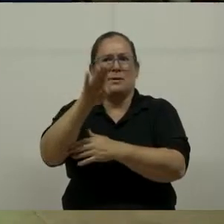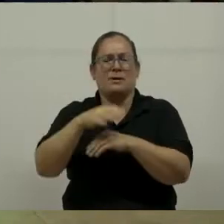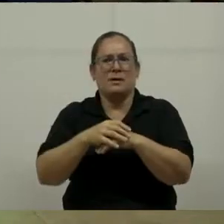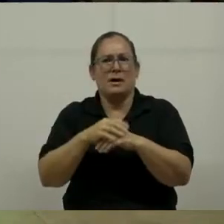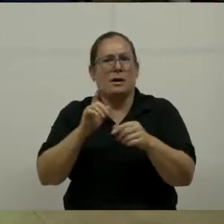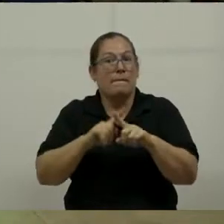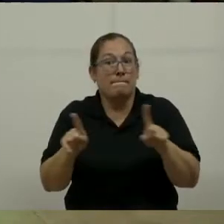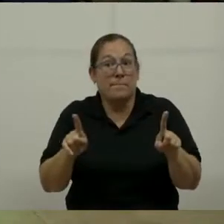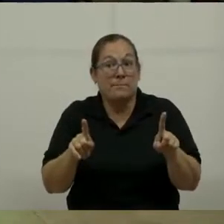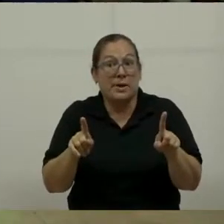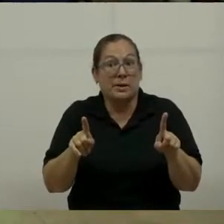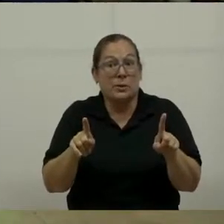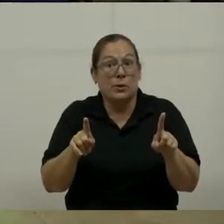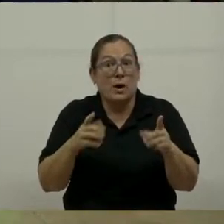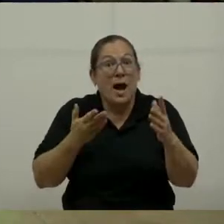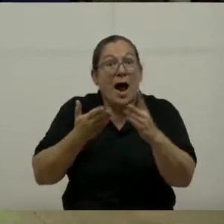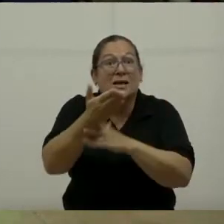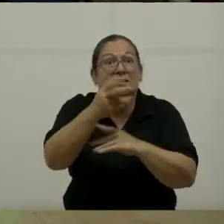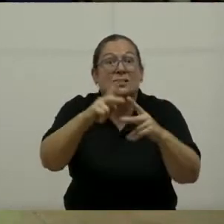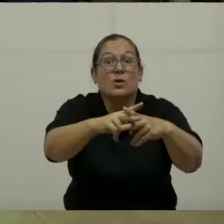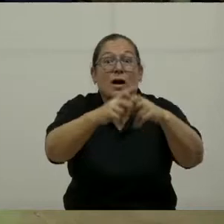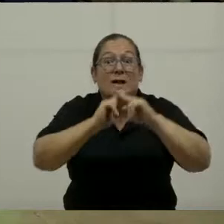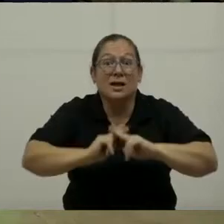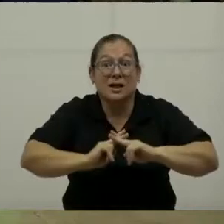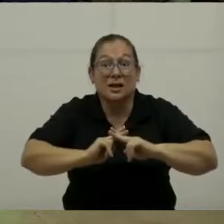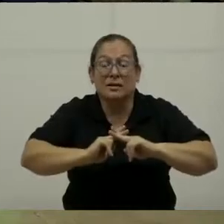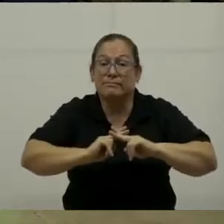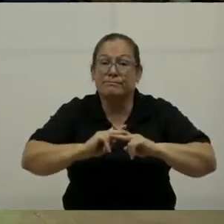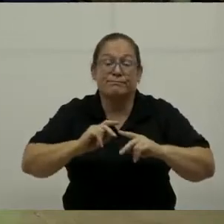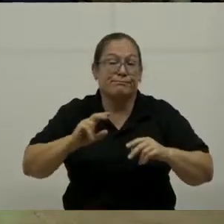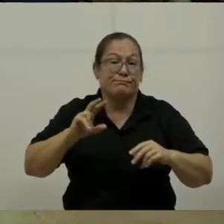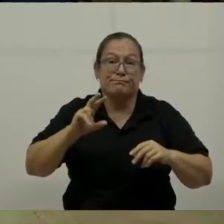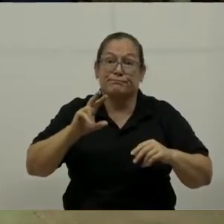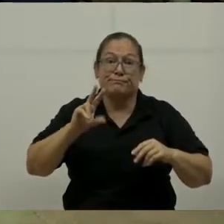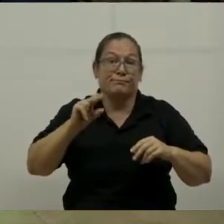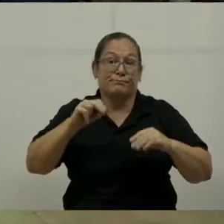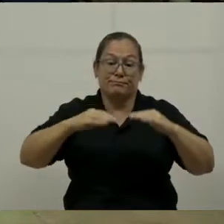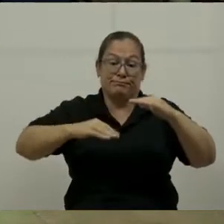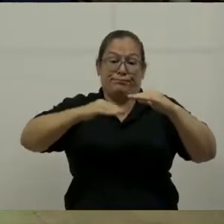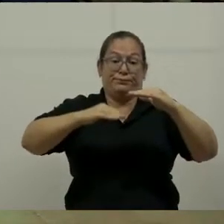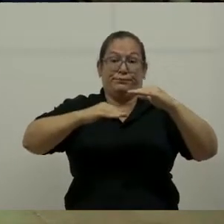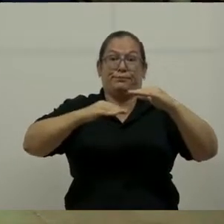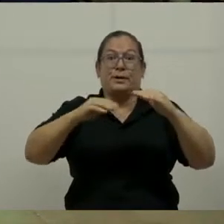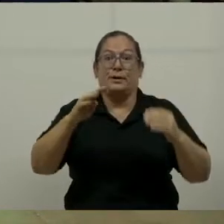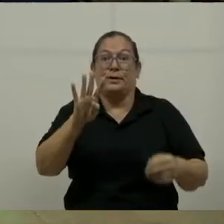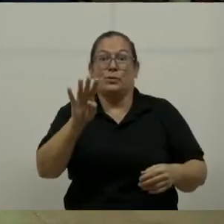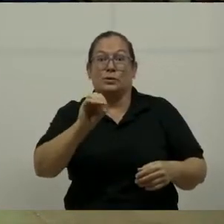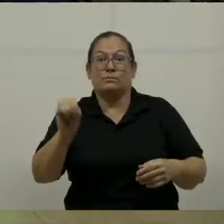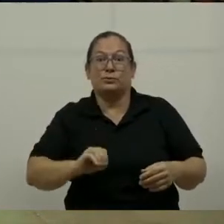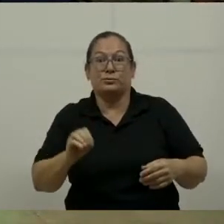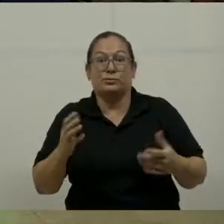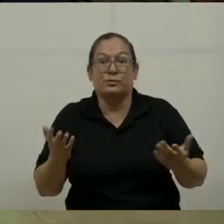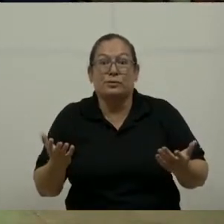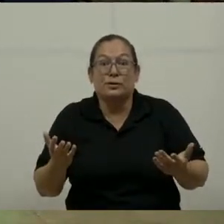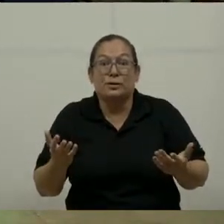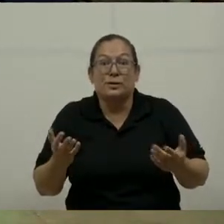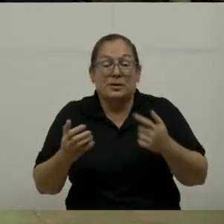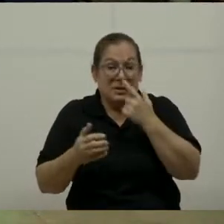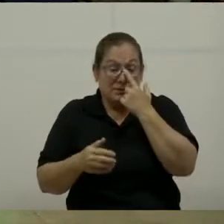Y sin embargo, el acceso a créditos que tiene no llega ni al cuarto por ciento. Es limitado. Importante entonces